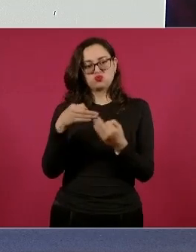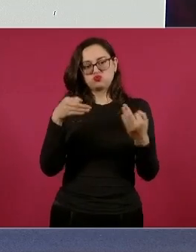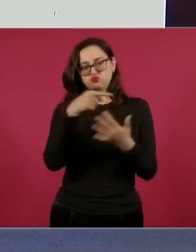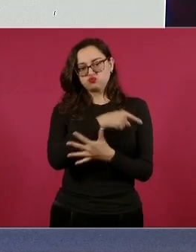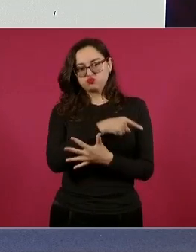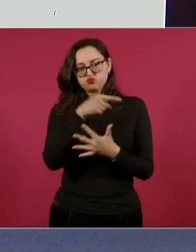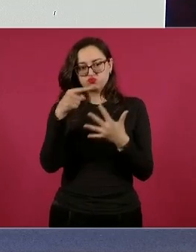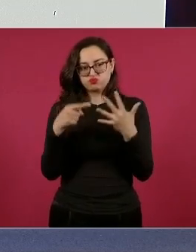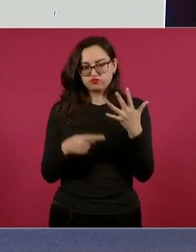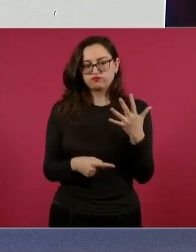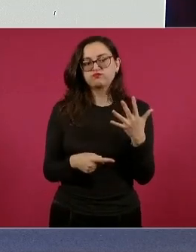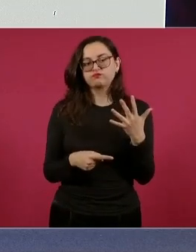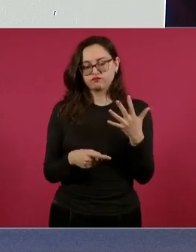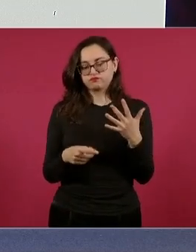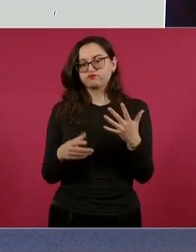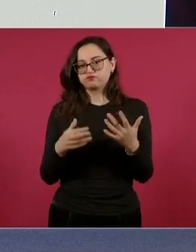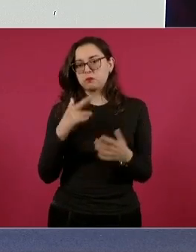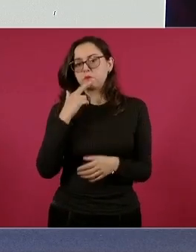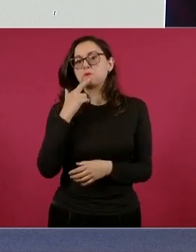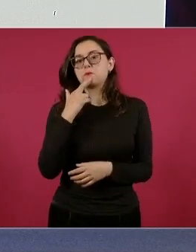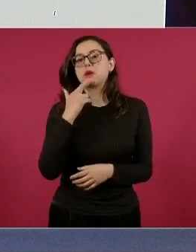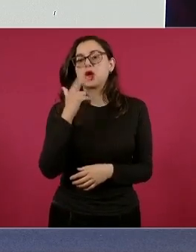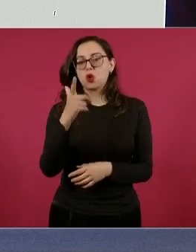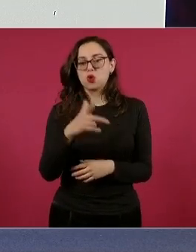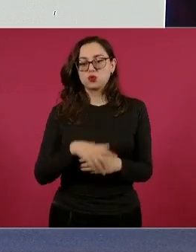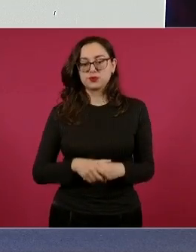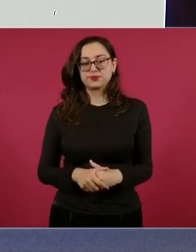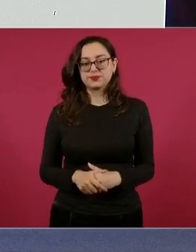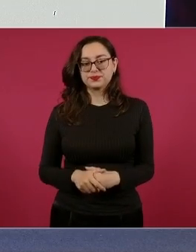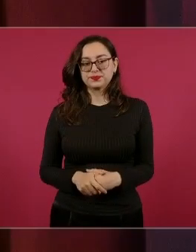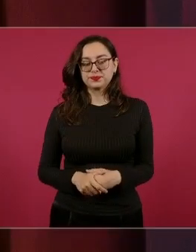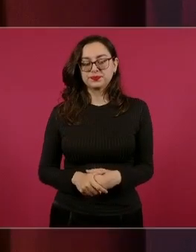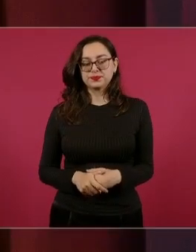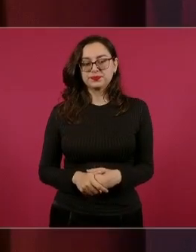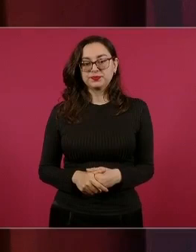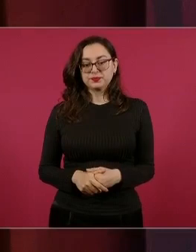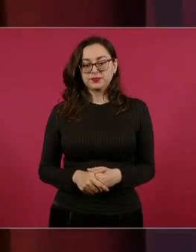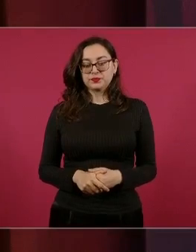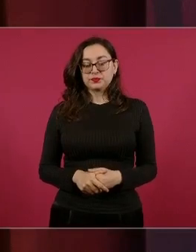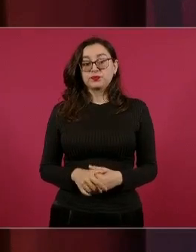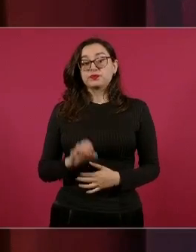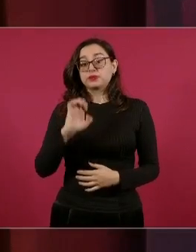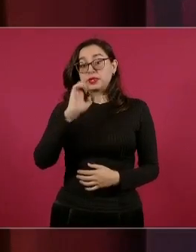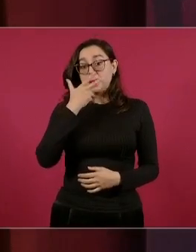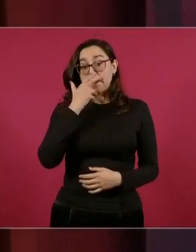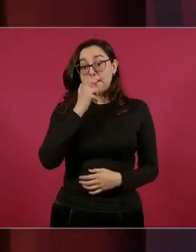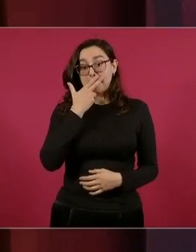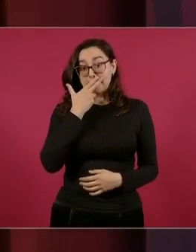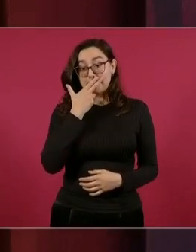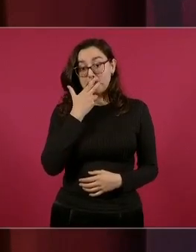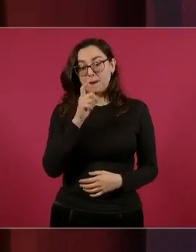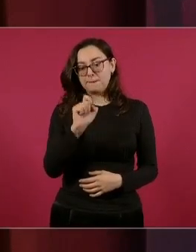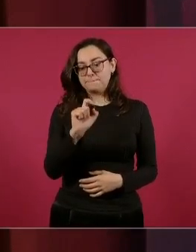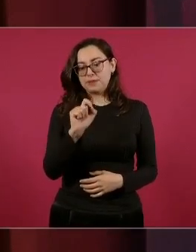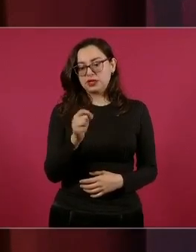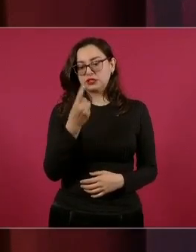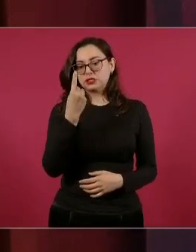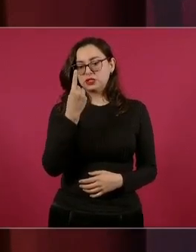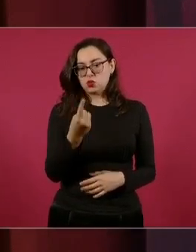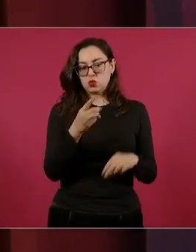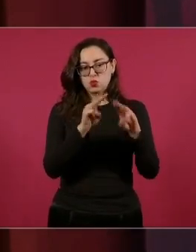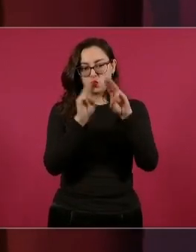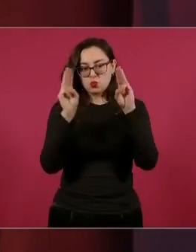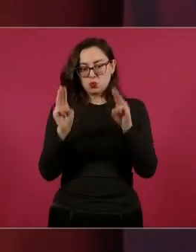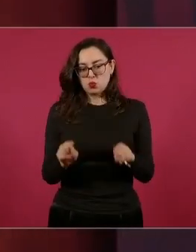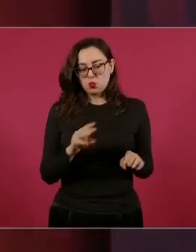mejorar la movilidad. Entonces, aquí Chihuahua con sus 21 módulos tiene